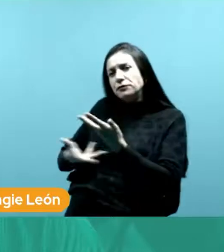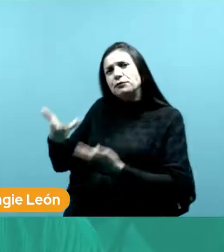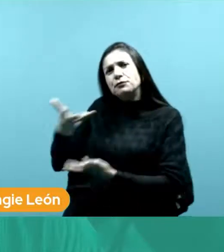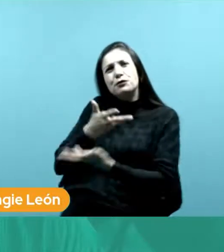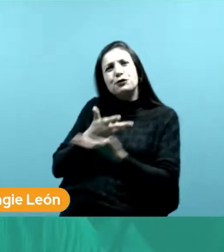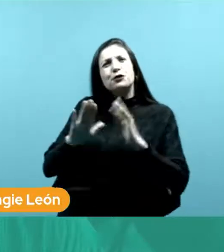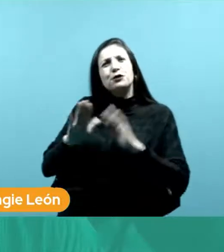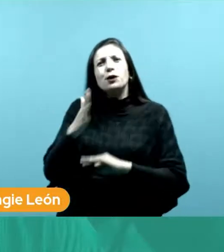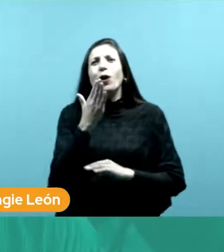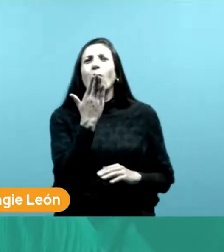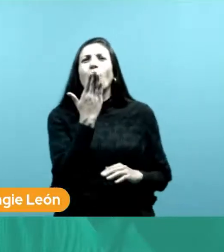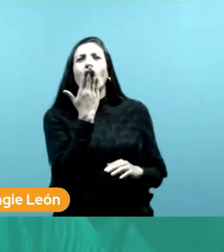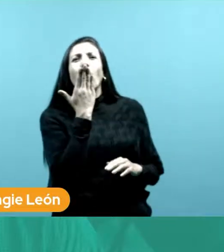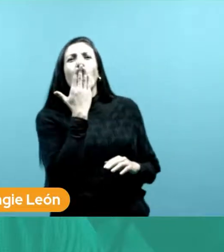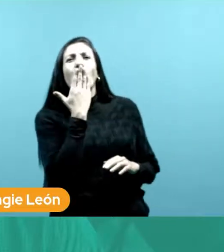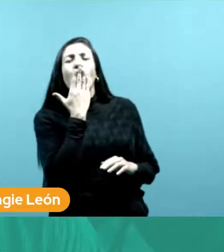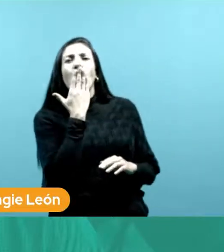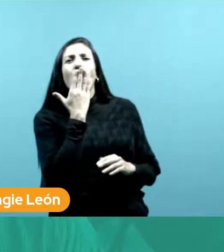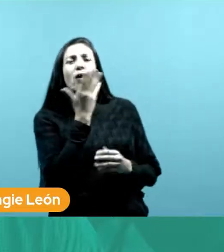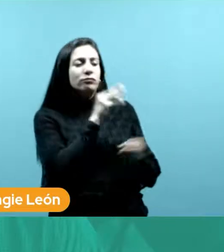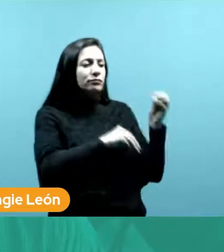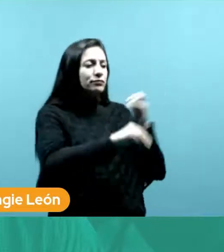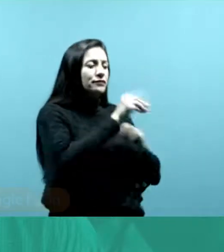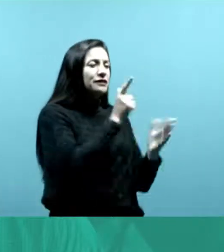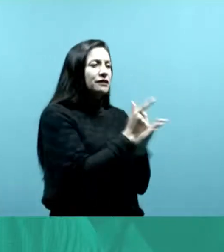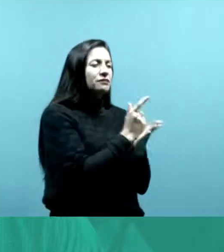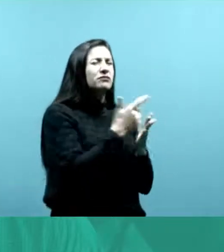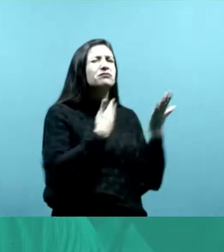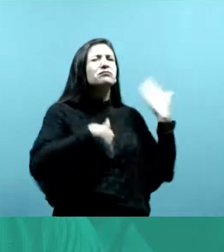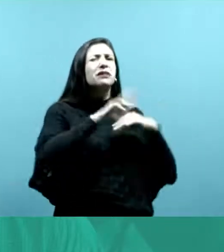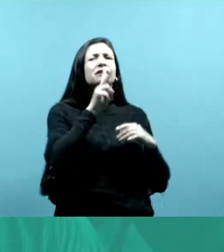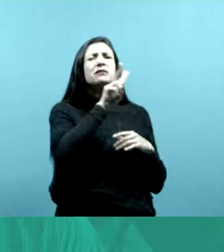Patagonia desde hace más de 25 años. Escuchemos.